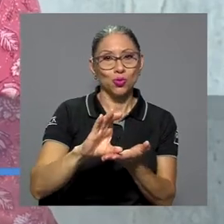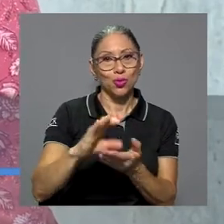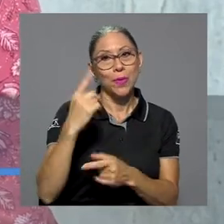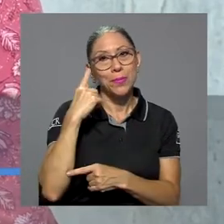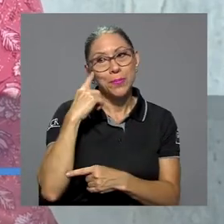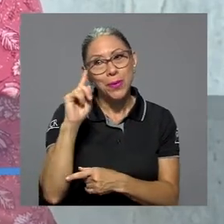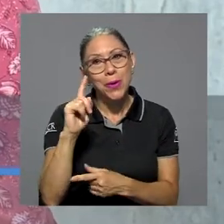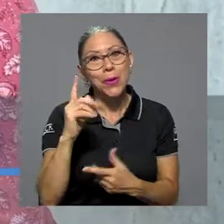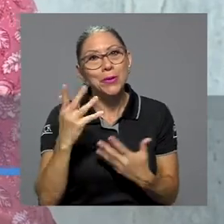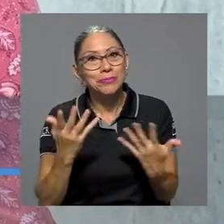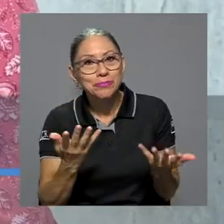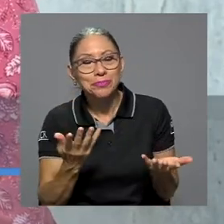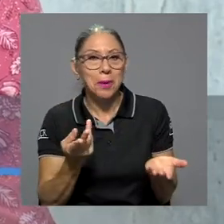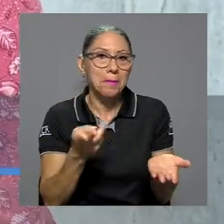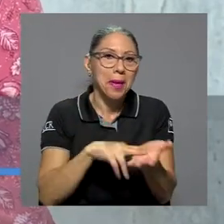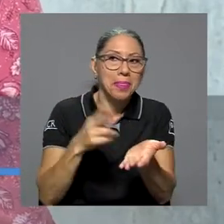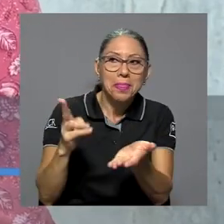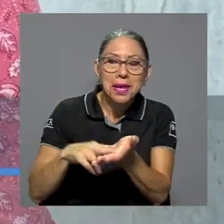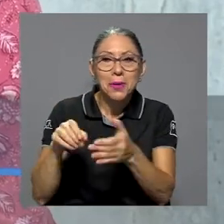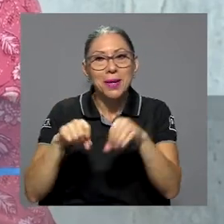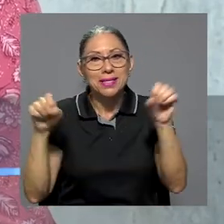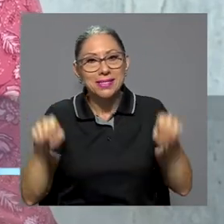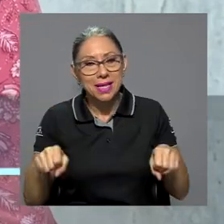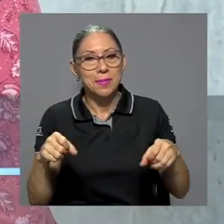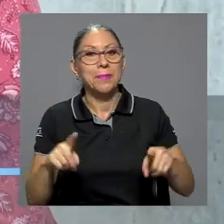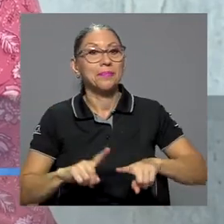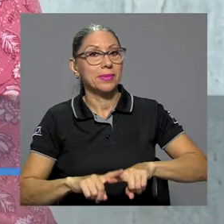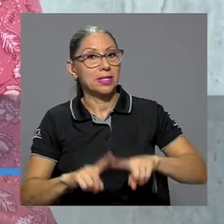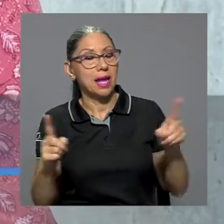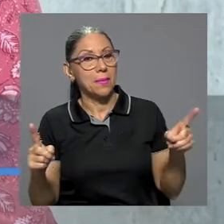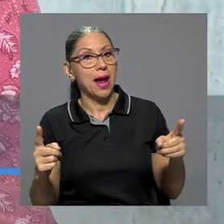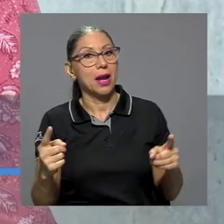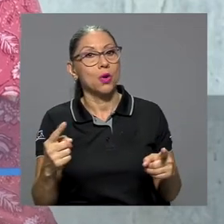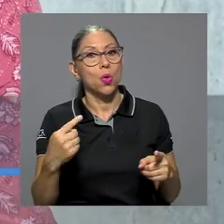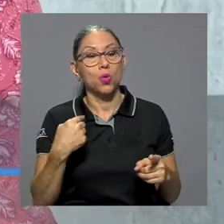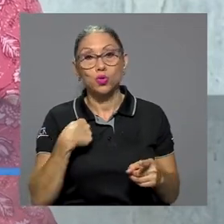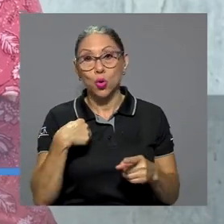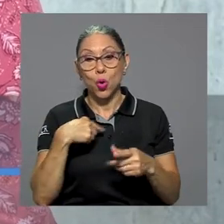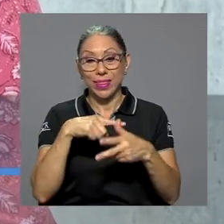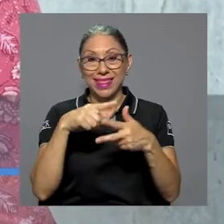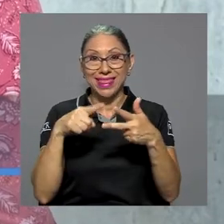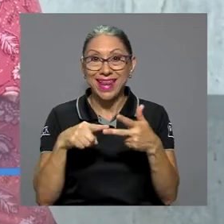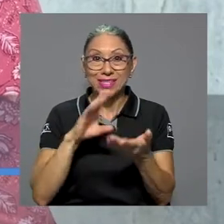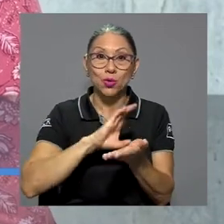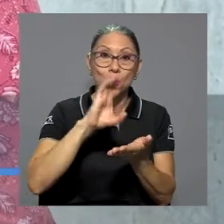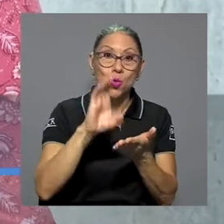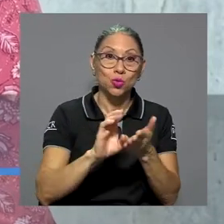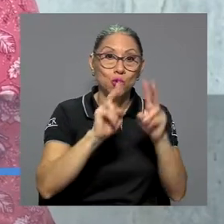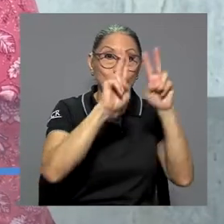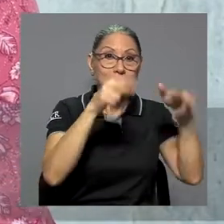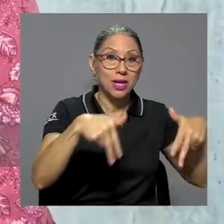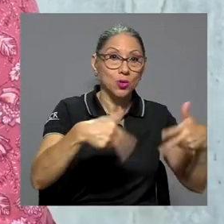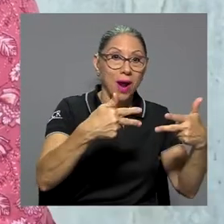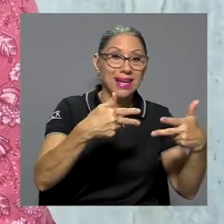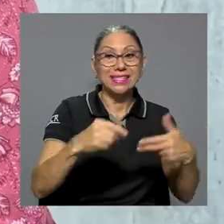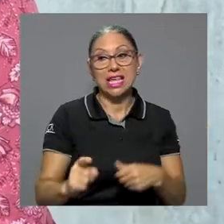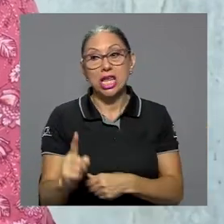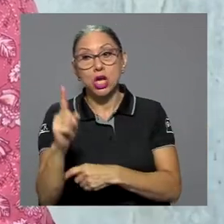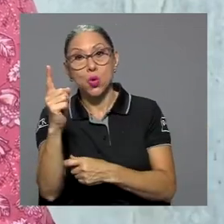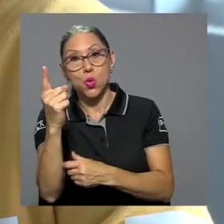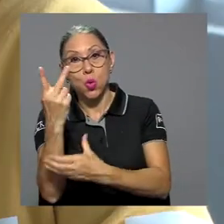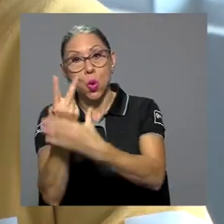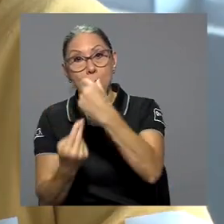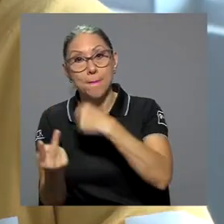que todo por una cuestión de matrícula y sistema, sin embargo llevo tres cursos virtuales y uno de modalidad